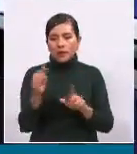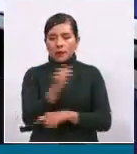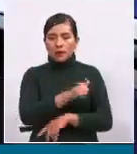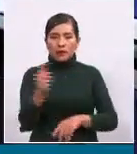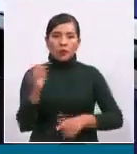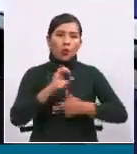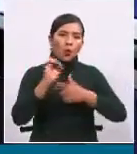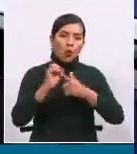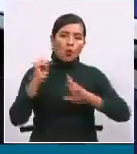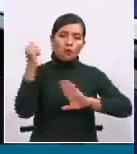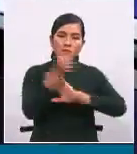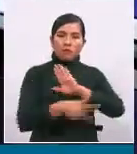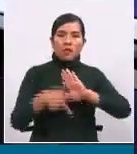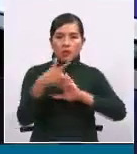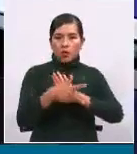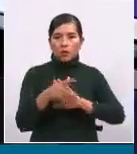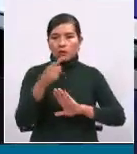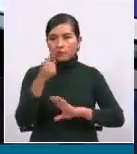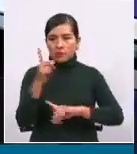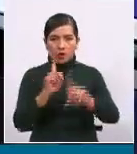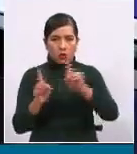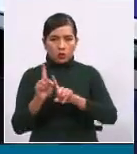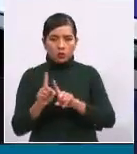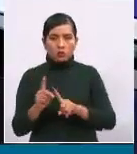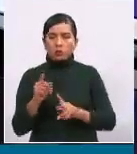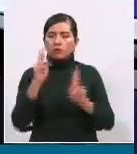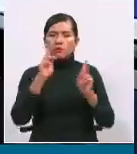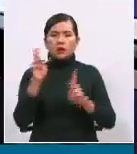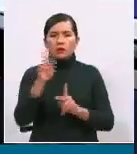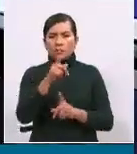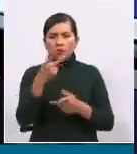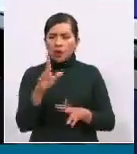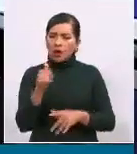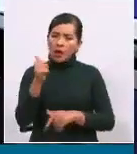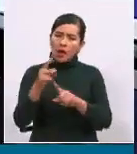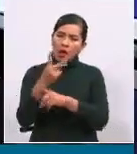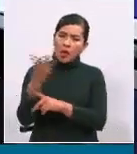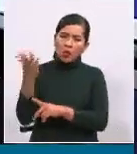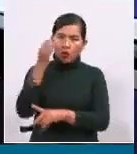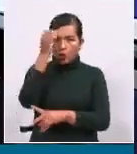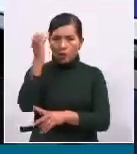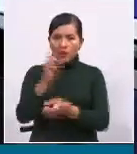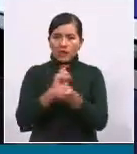¿Hay alguna sanción si es que no cumplen con el instructivo de clases presenciales?